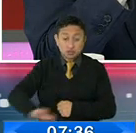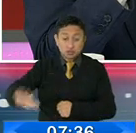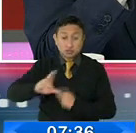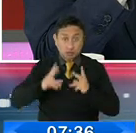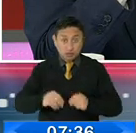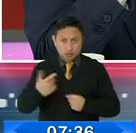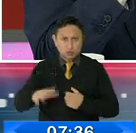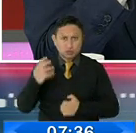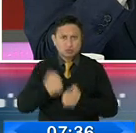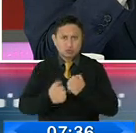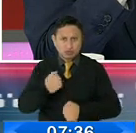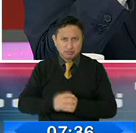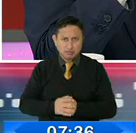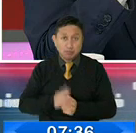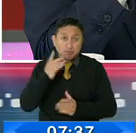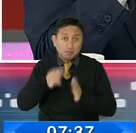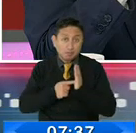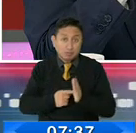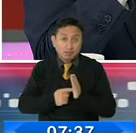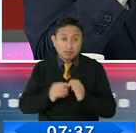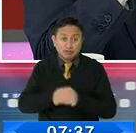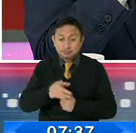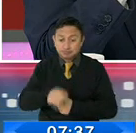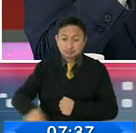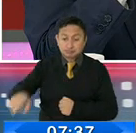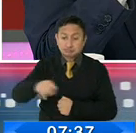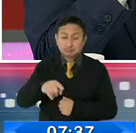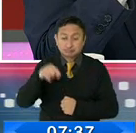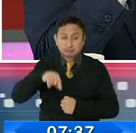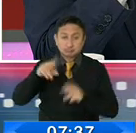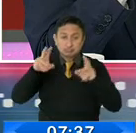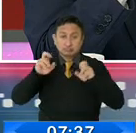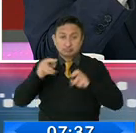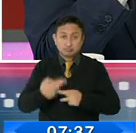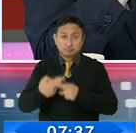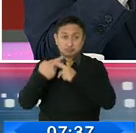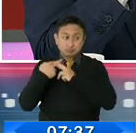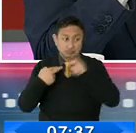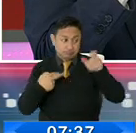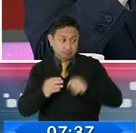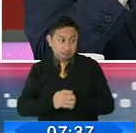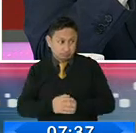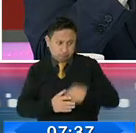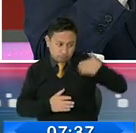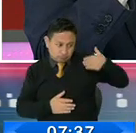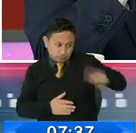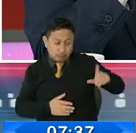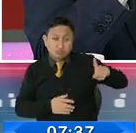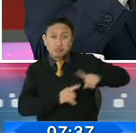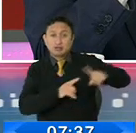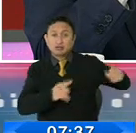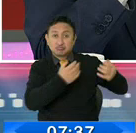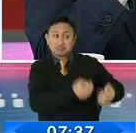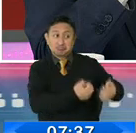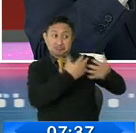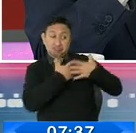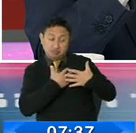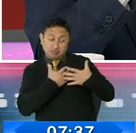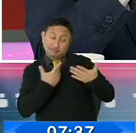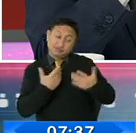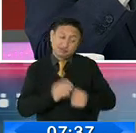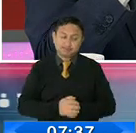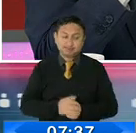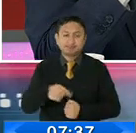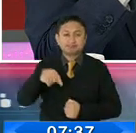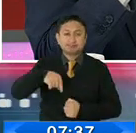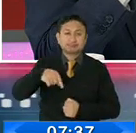no tienen nada que, que, que, que ver sobre la responsabilidad de otro. Entonces, esto es un trabajo en conjunto y, y